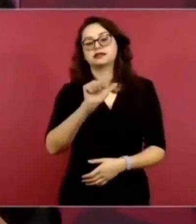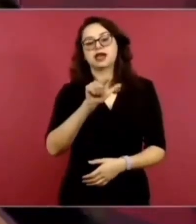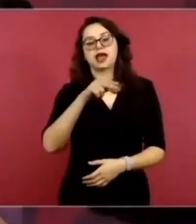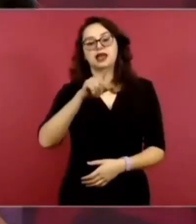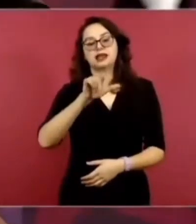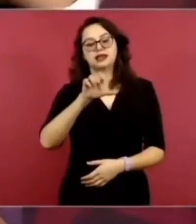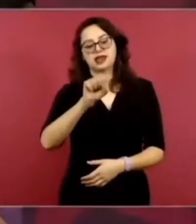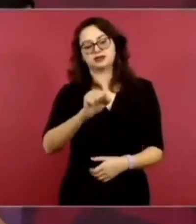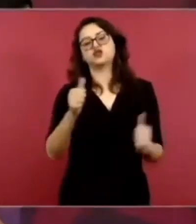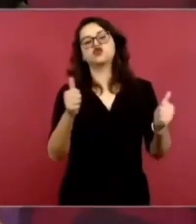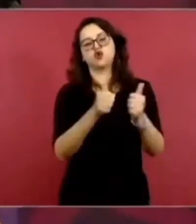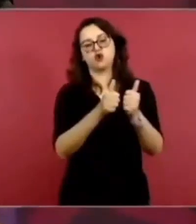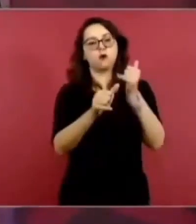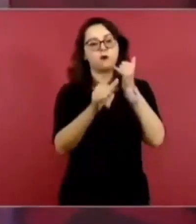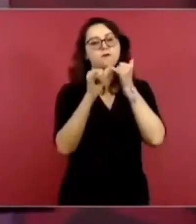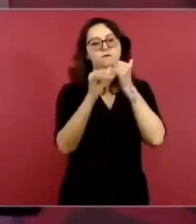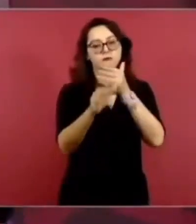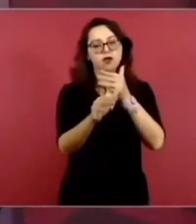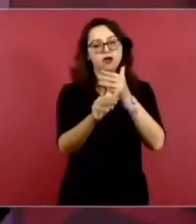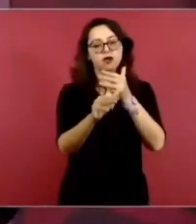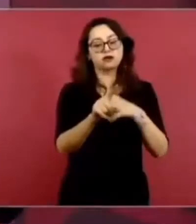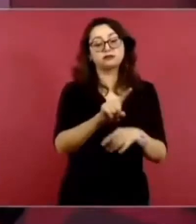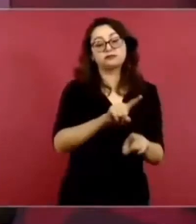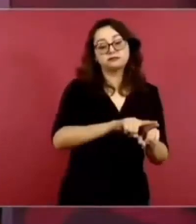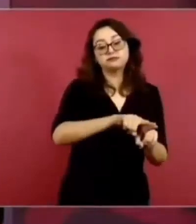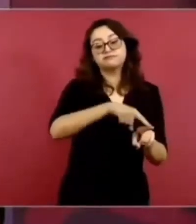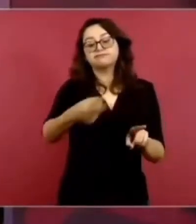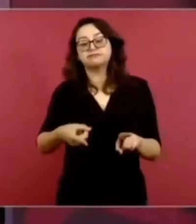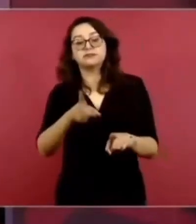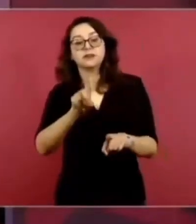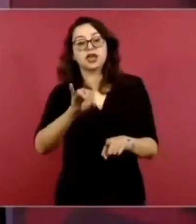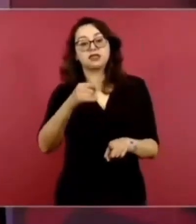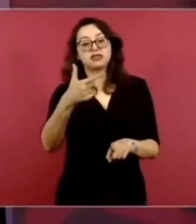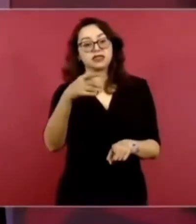y Diego que era senador